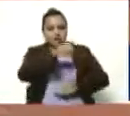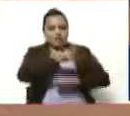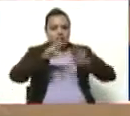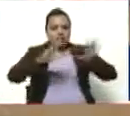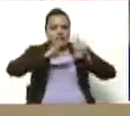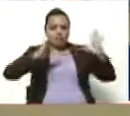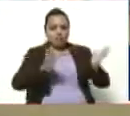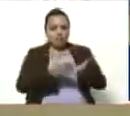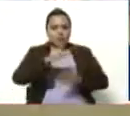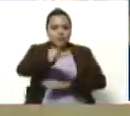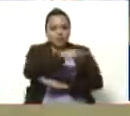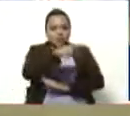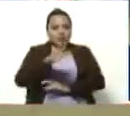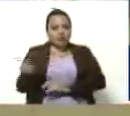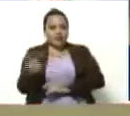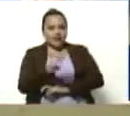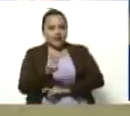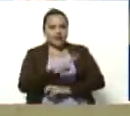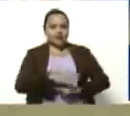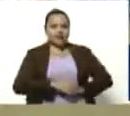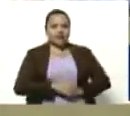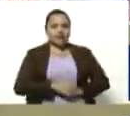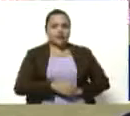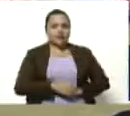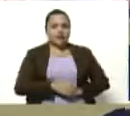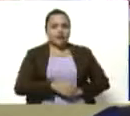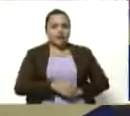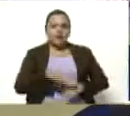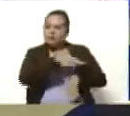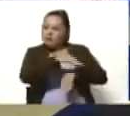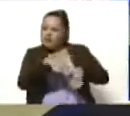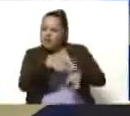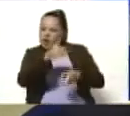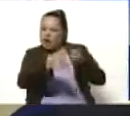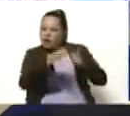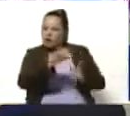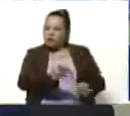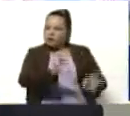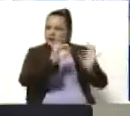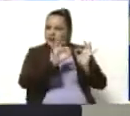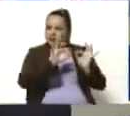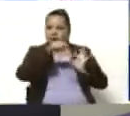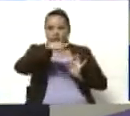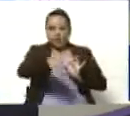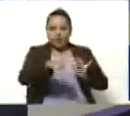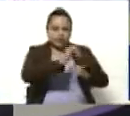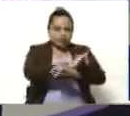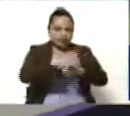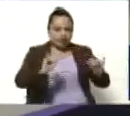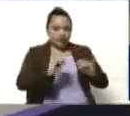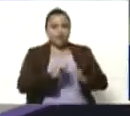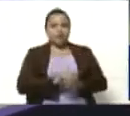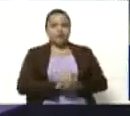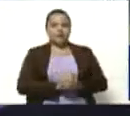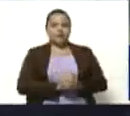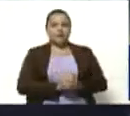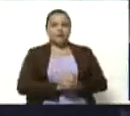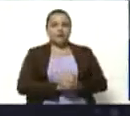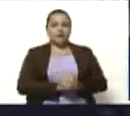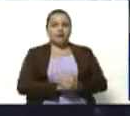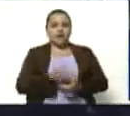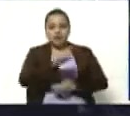de Poesía de Venezuela. Ministro, y algo muy particular, esta gala de cierre, esta clausura del